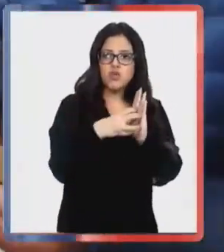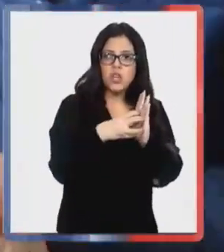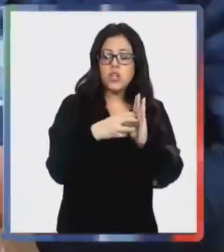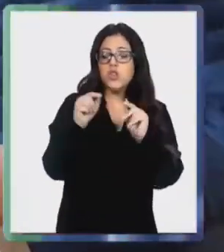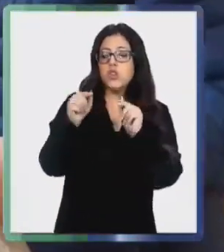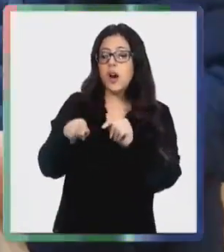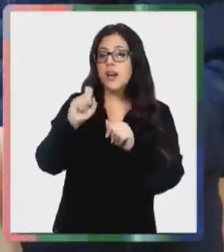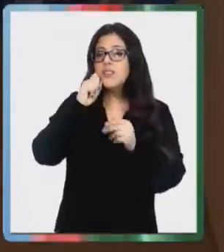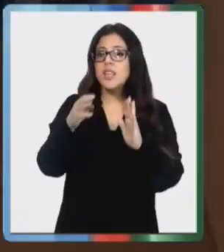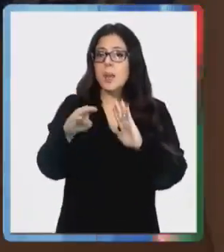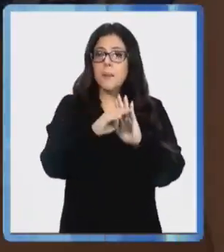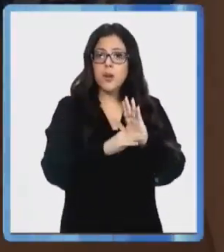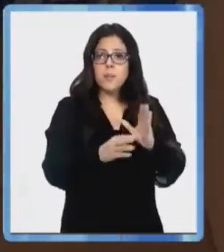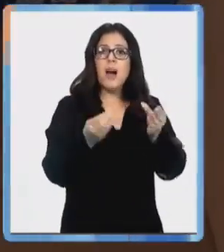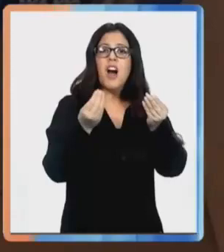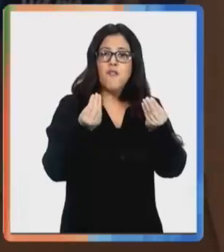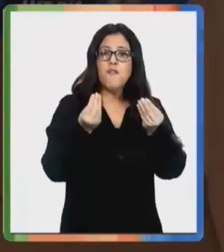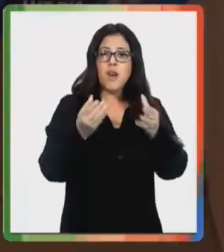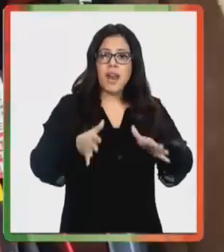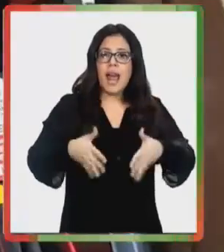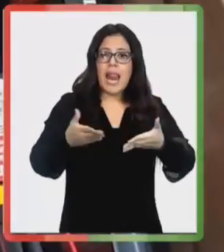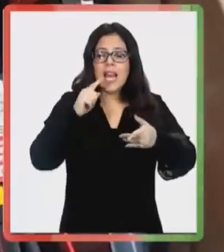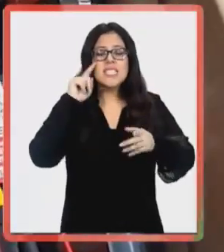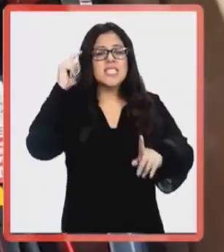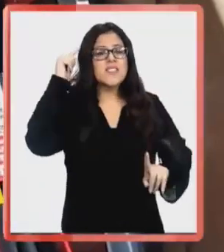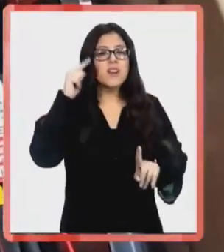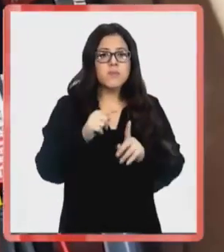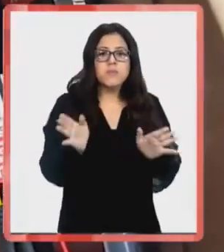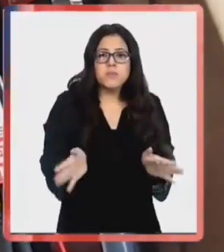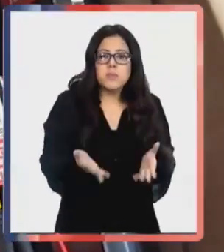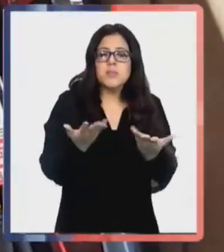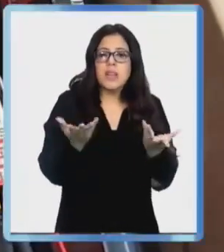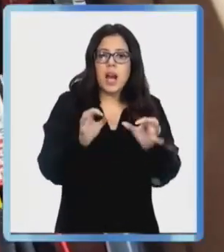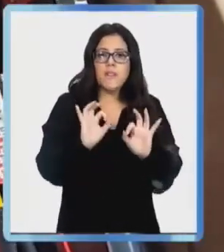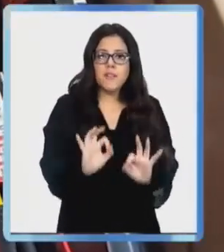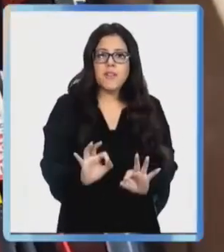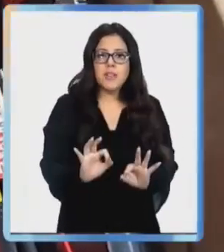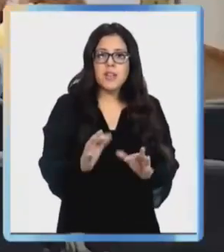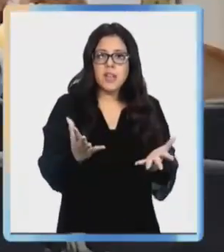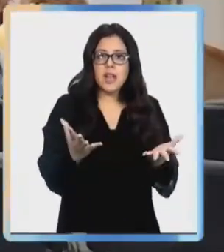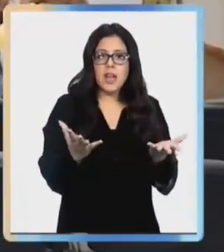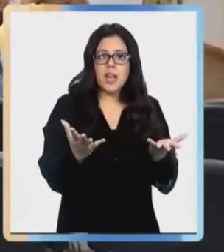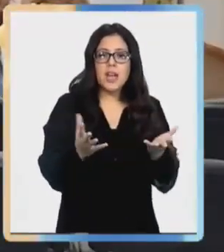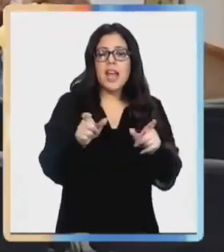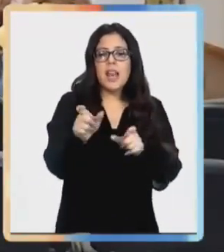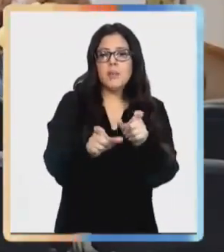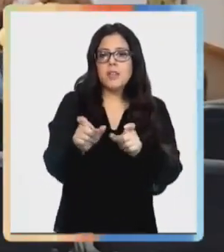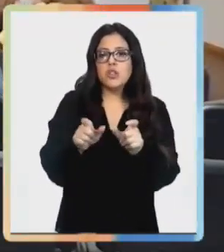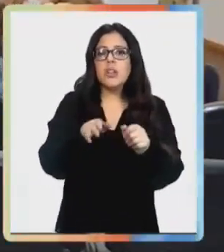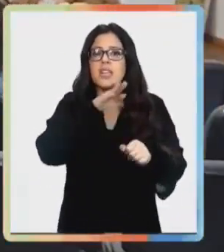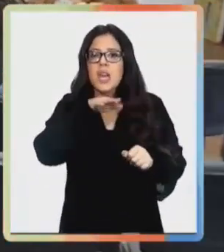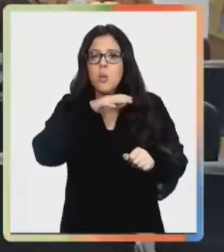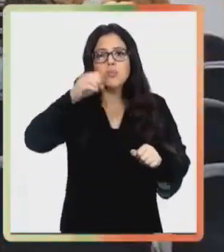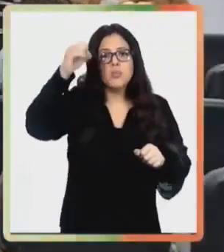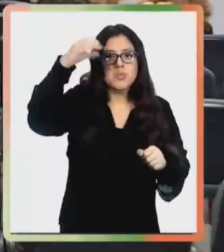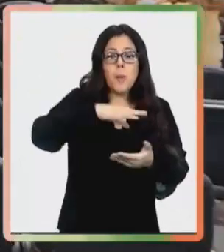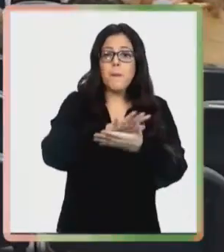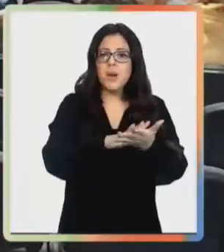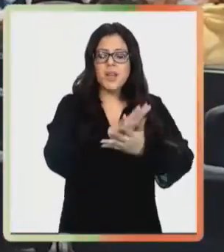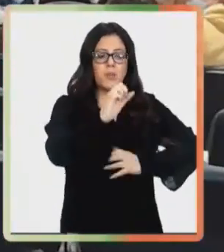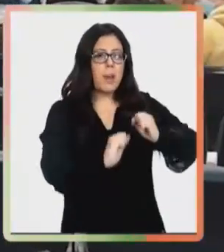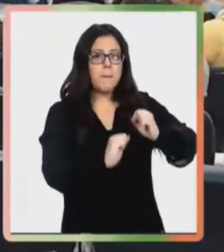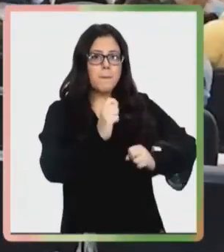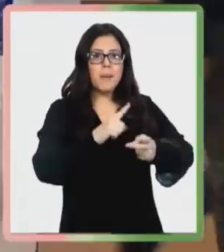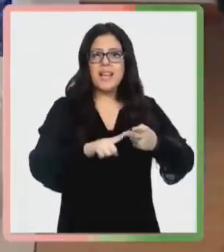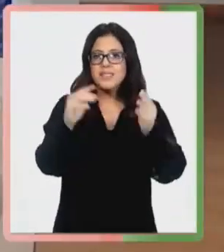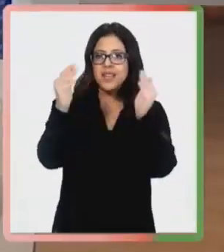Con Buena Energía, que apunta a impulsar la eficiencia en los diversos consumidores, como los sectores industrial, residencial,